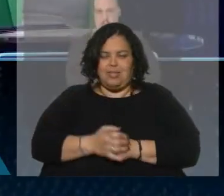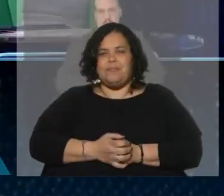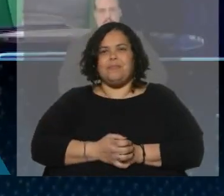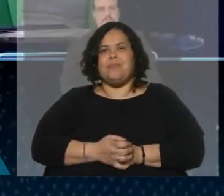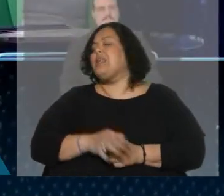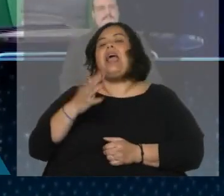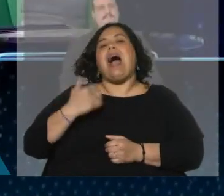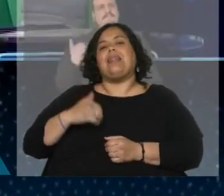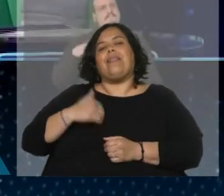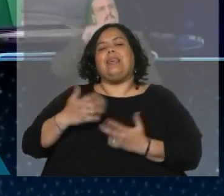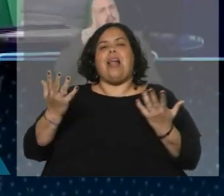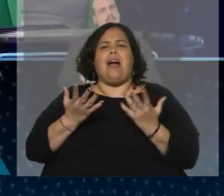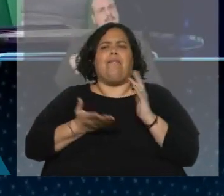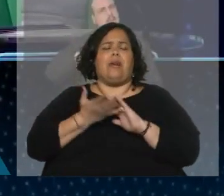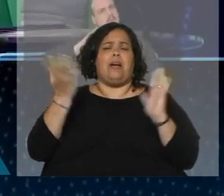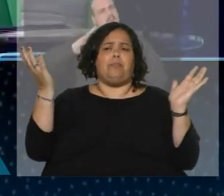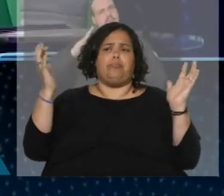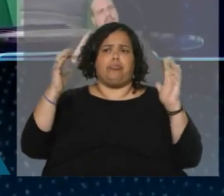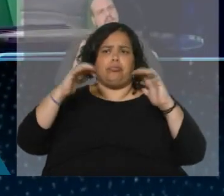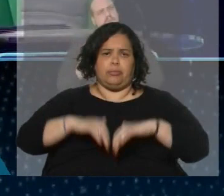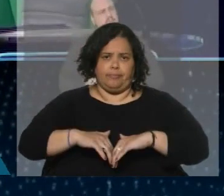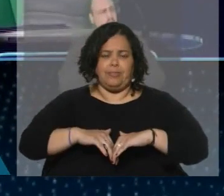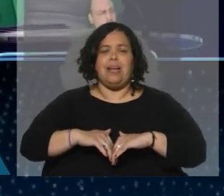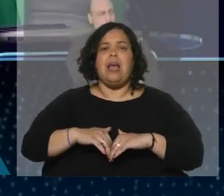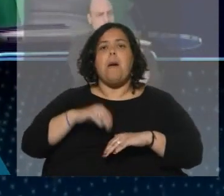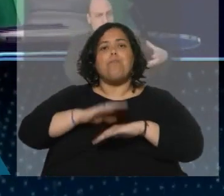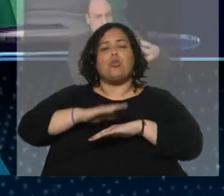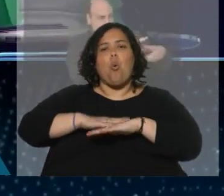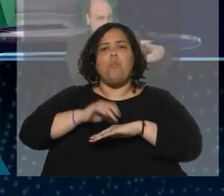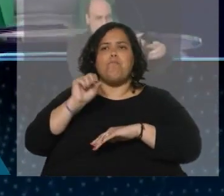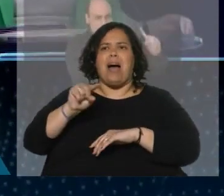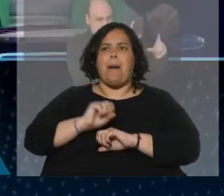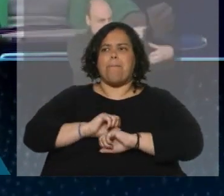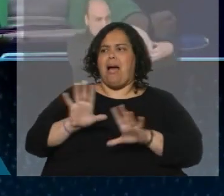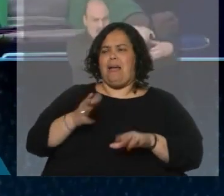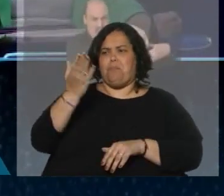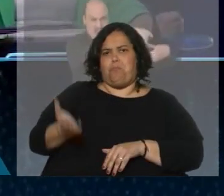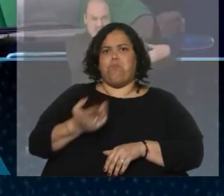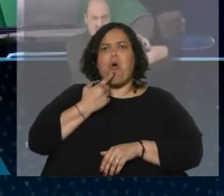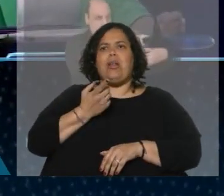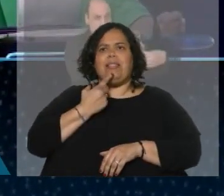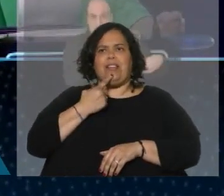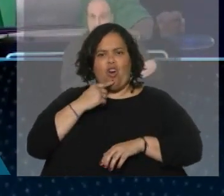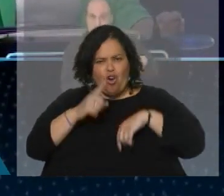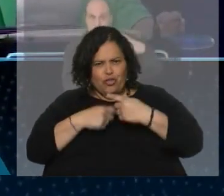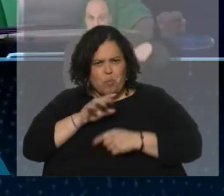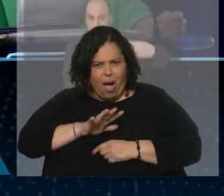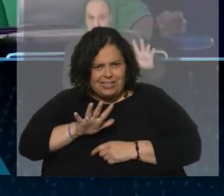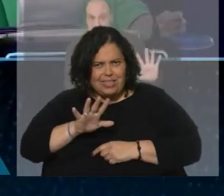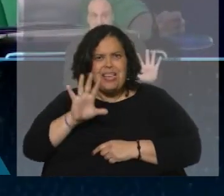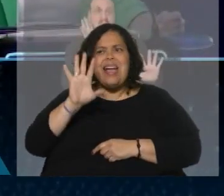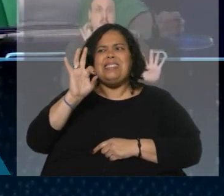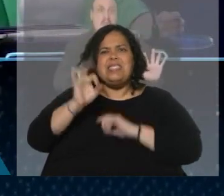Argentina está en decadencia y por culpa de esta maldita casta política, si seguimos así, en 50 años